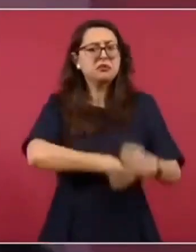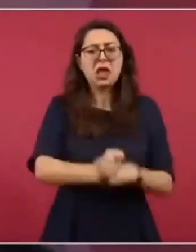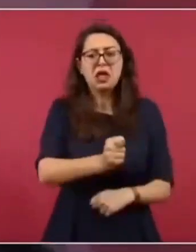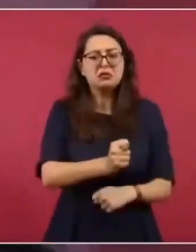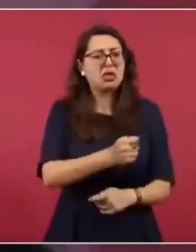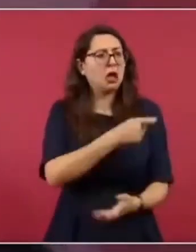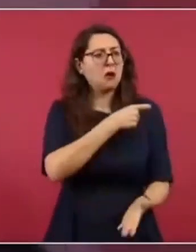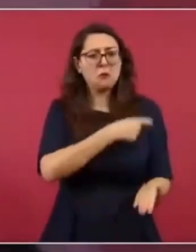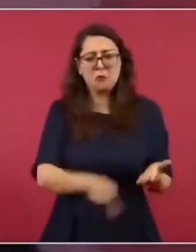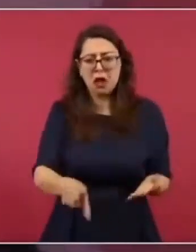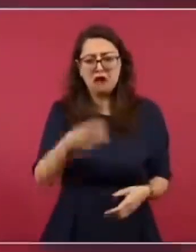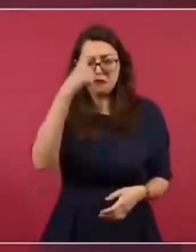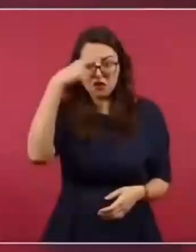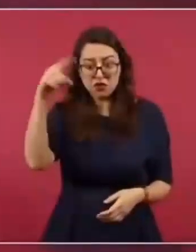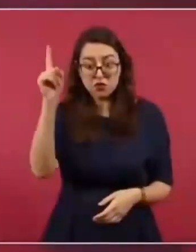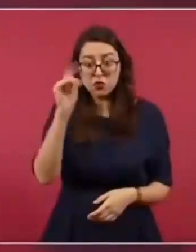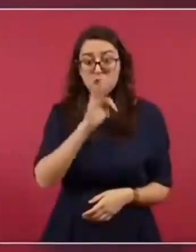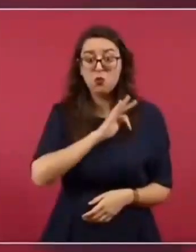sí o no.